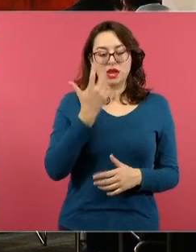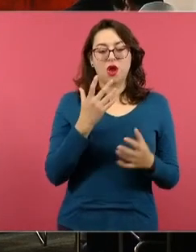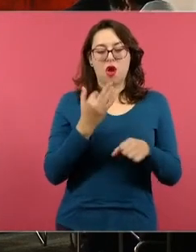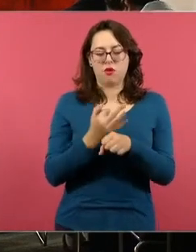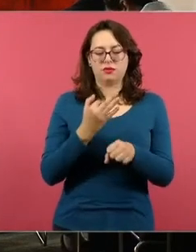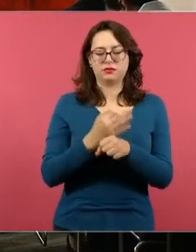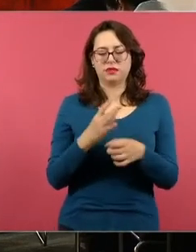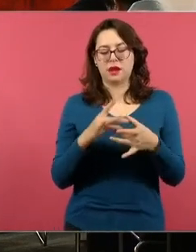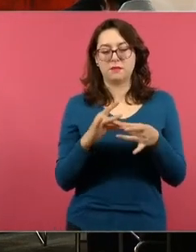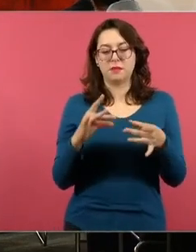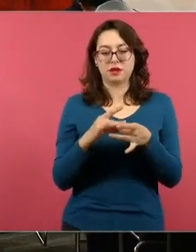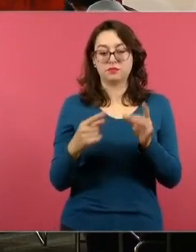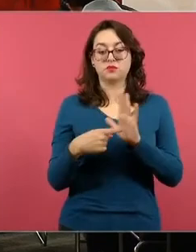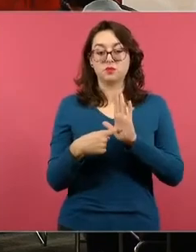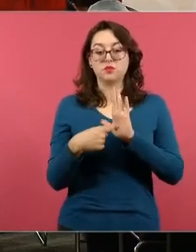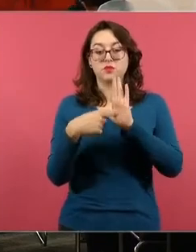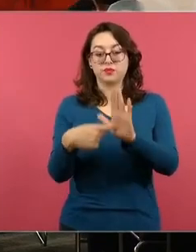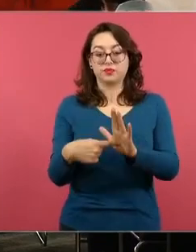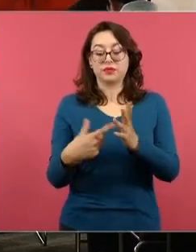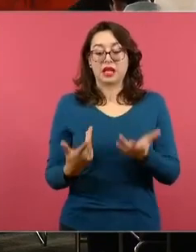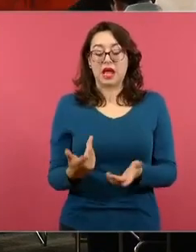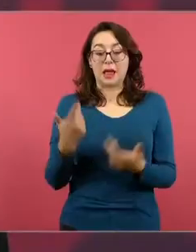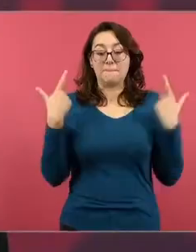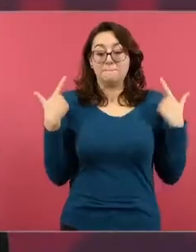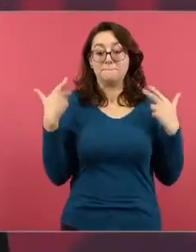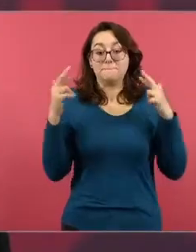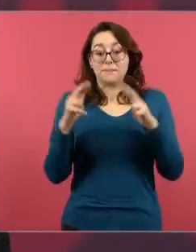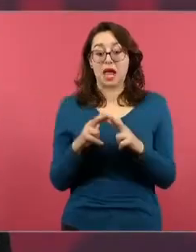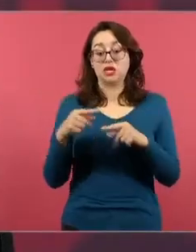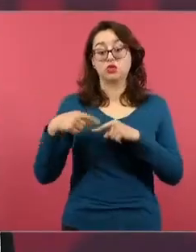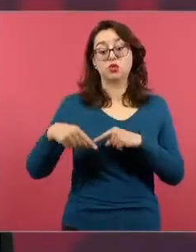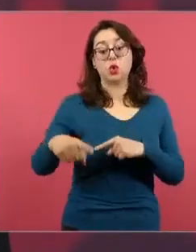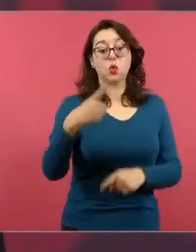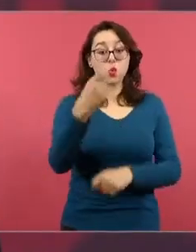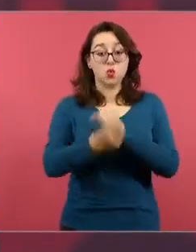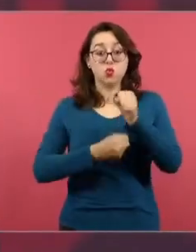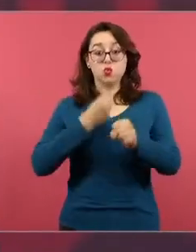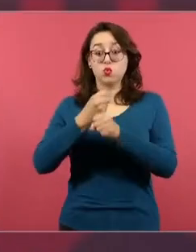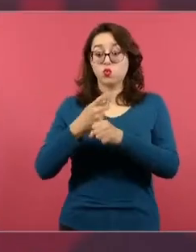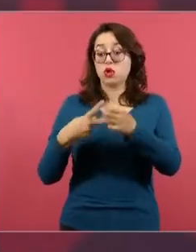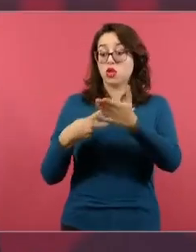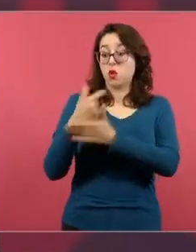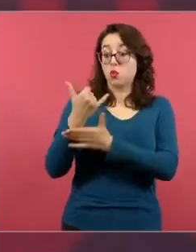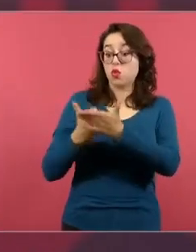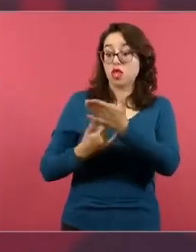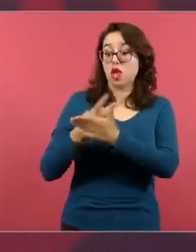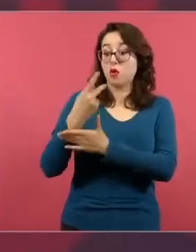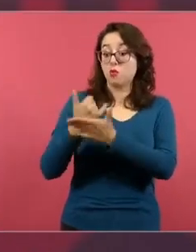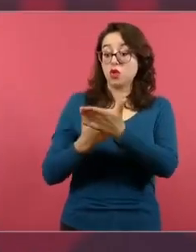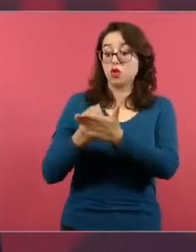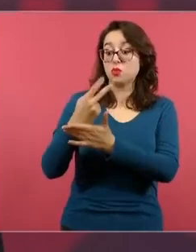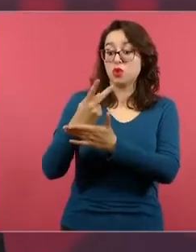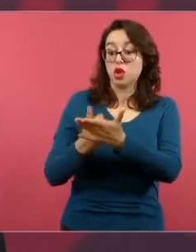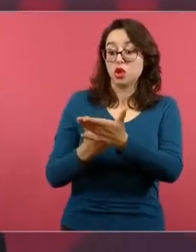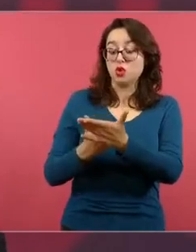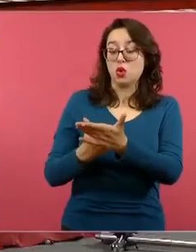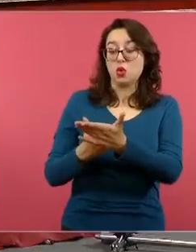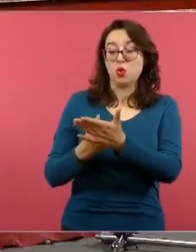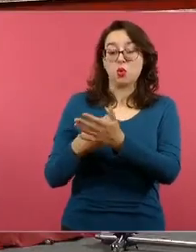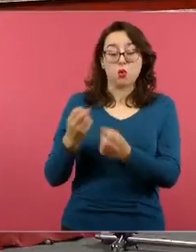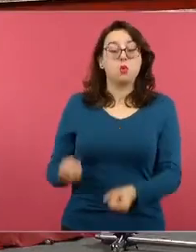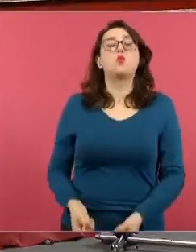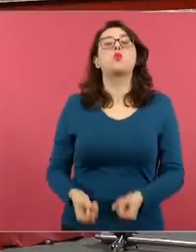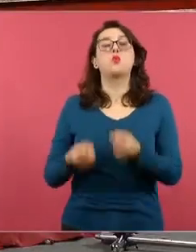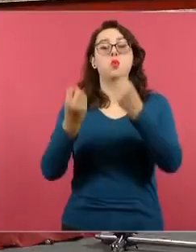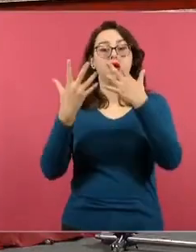de cuántos proyectos tiene que hacer el maestro y la maestra para poder decir he cumplido con mis objetivos